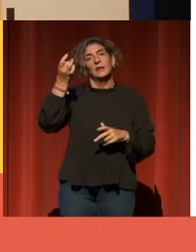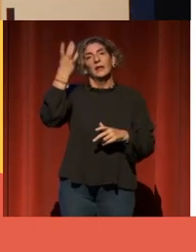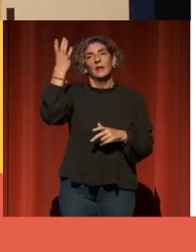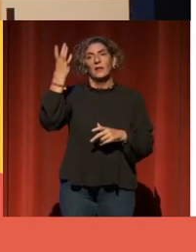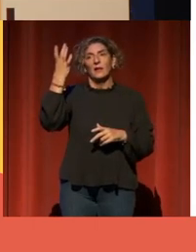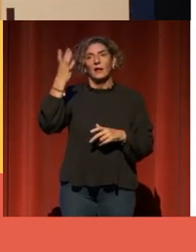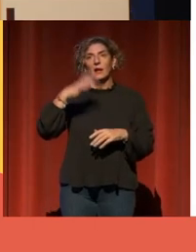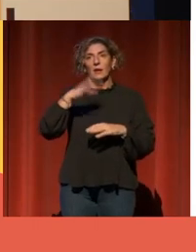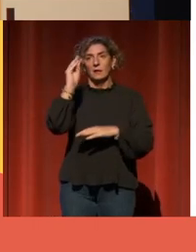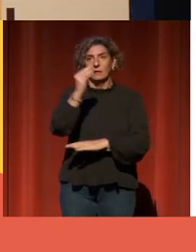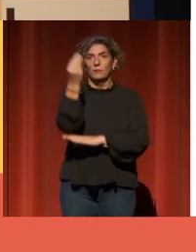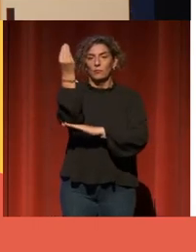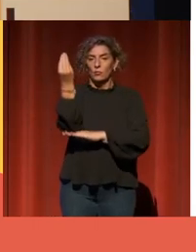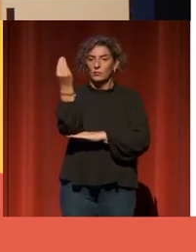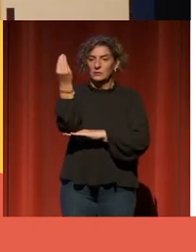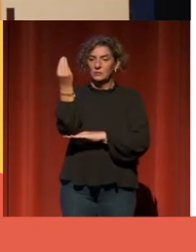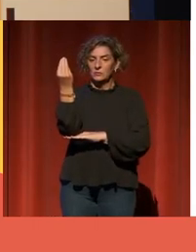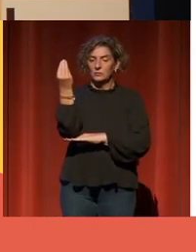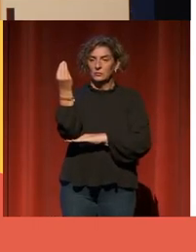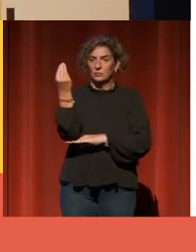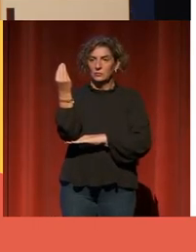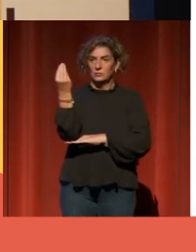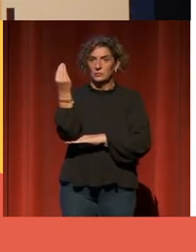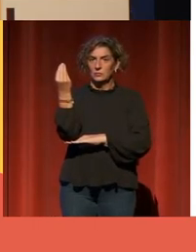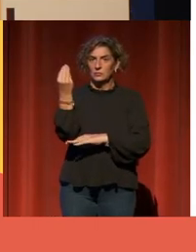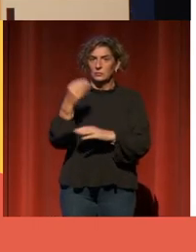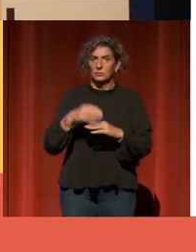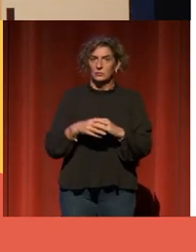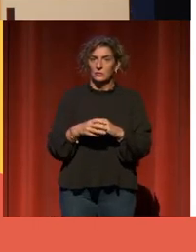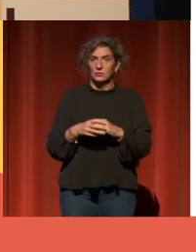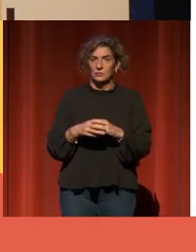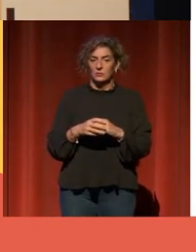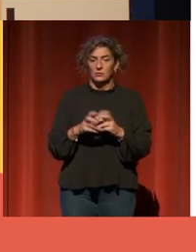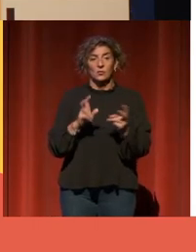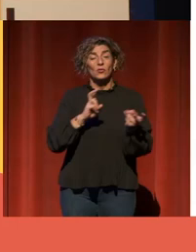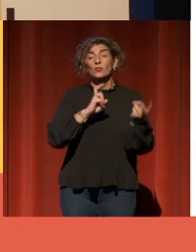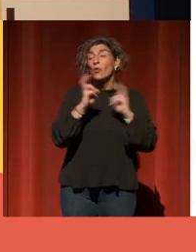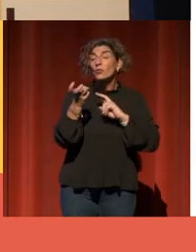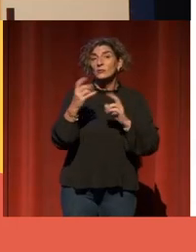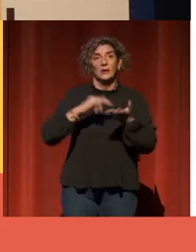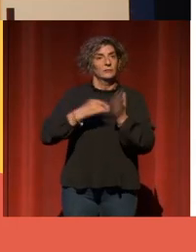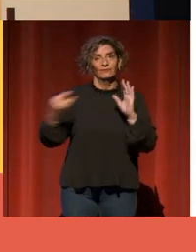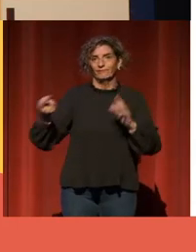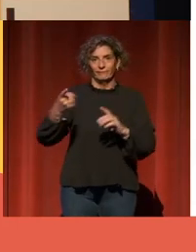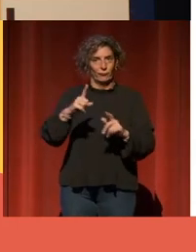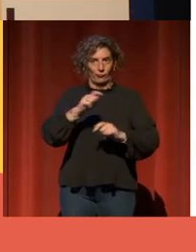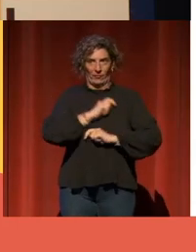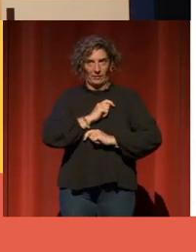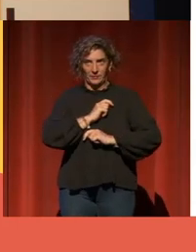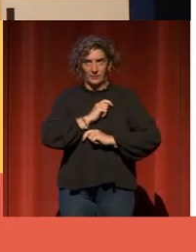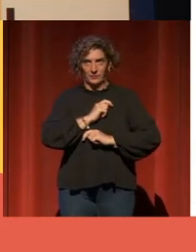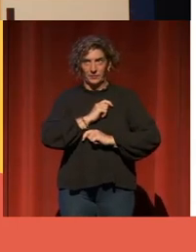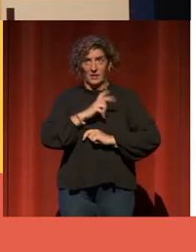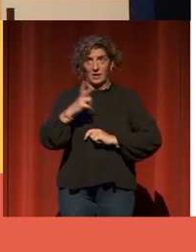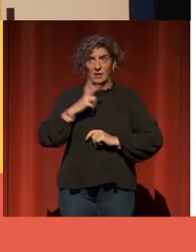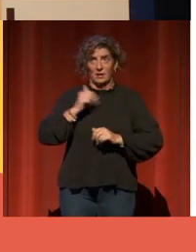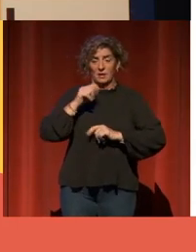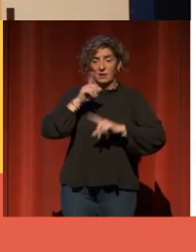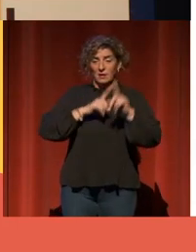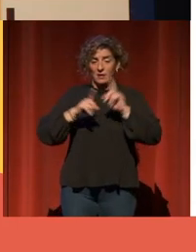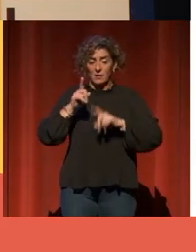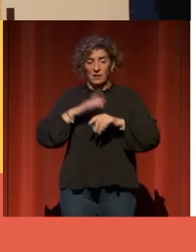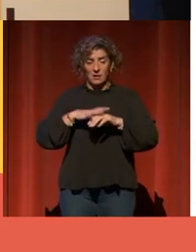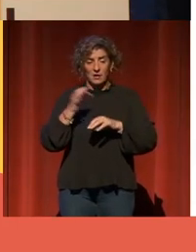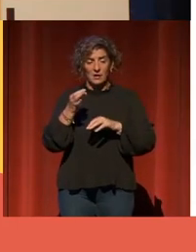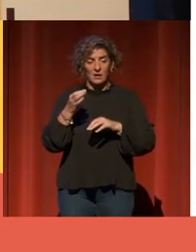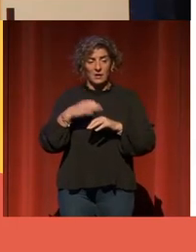monumento que otras tecnologías no permiten. Ayer estábamos probando unas gafas de